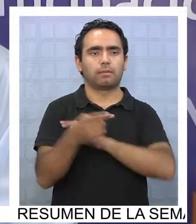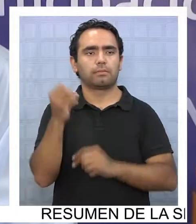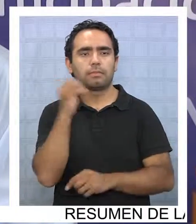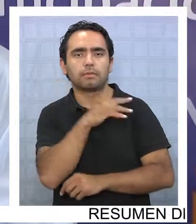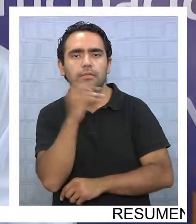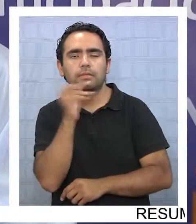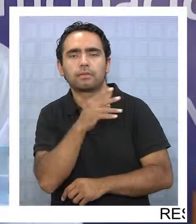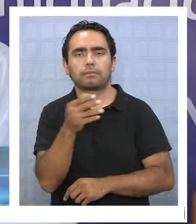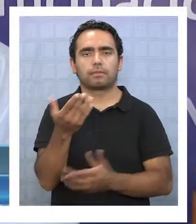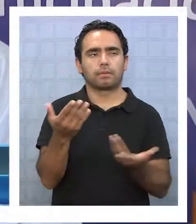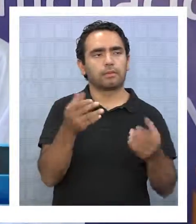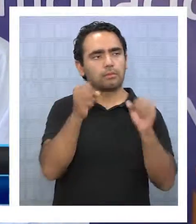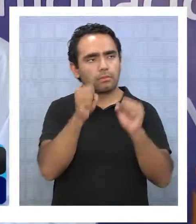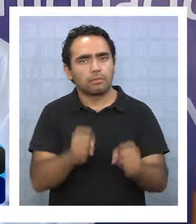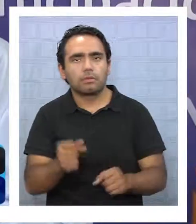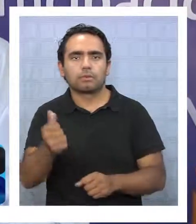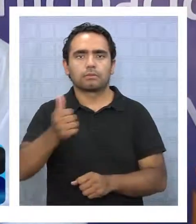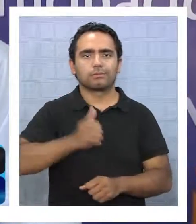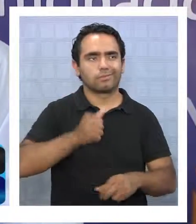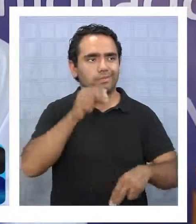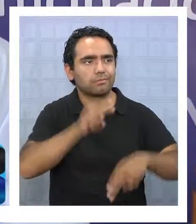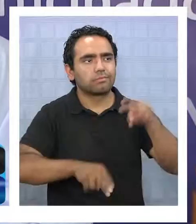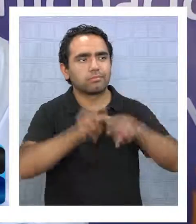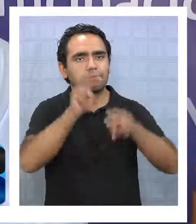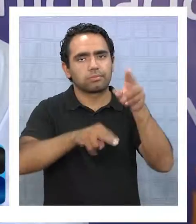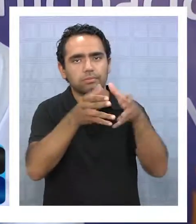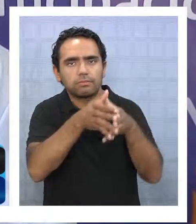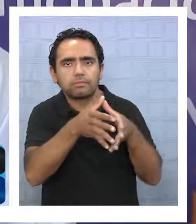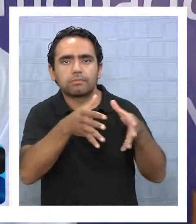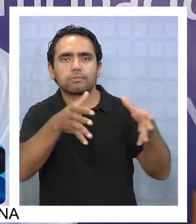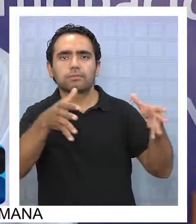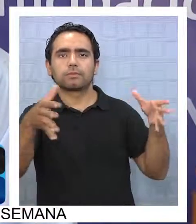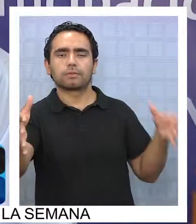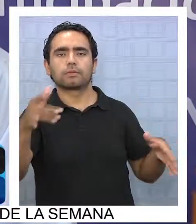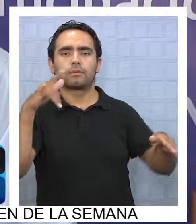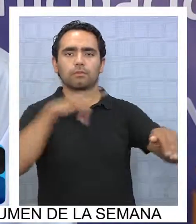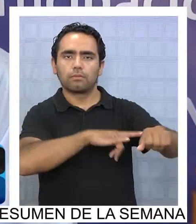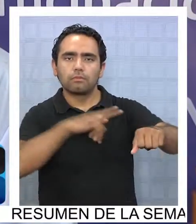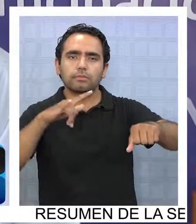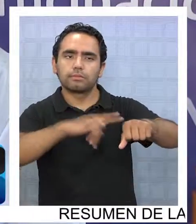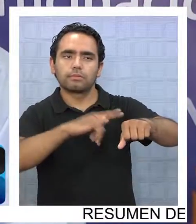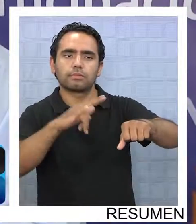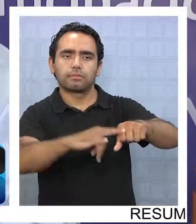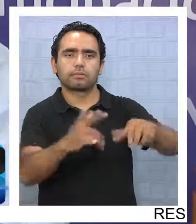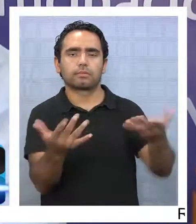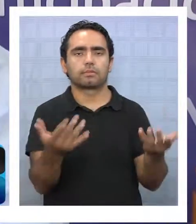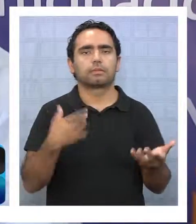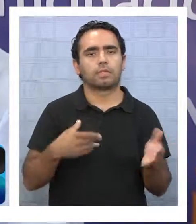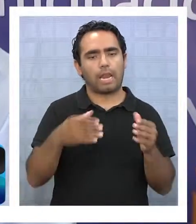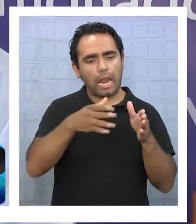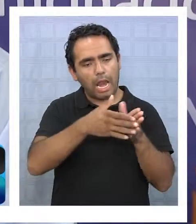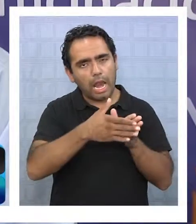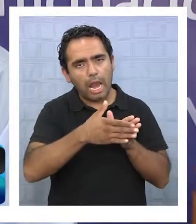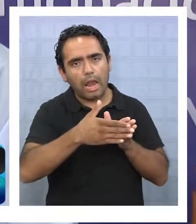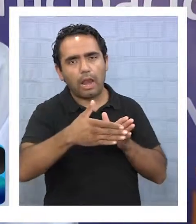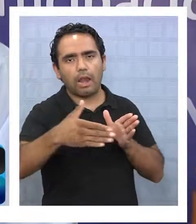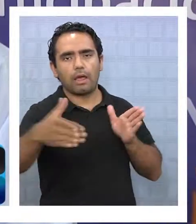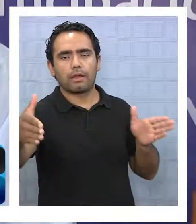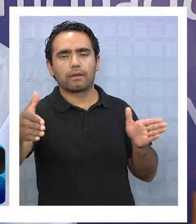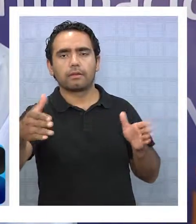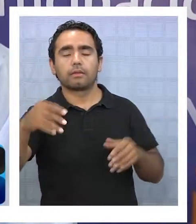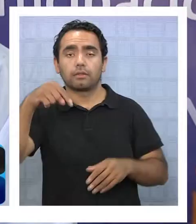para poder dar cumplimiento y dar espacio para construir un modelo de una concesión larga